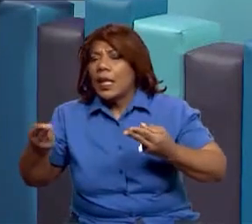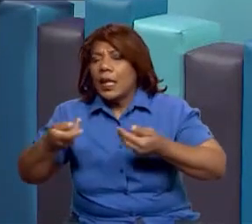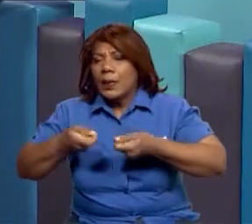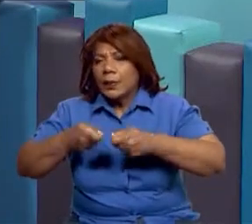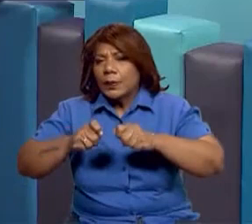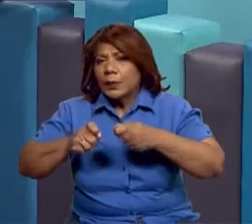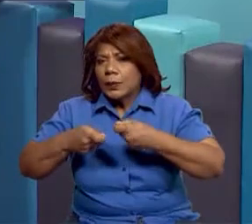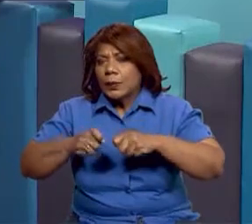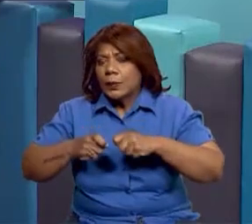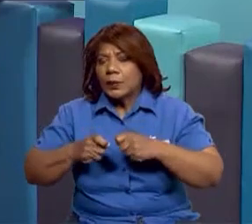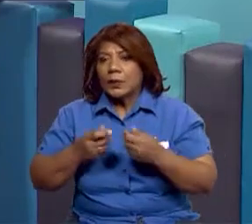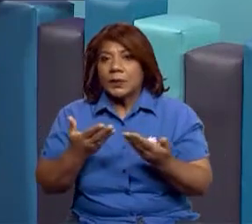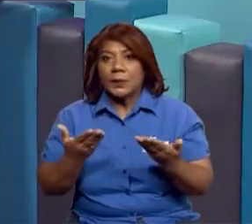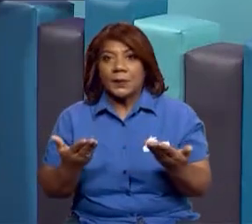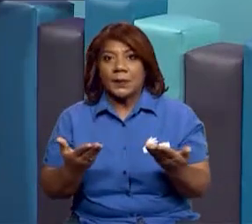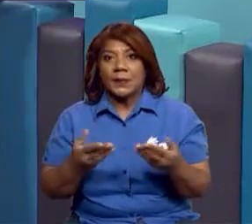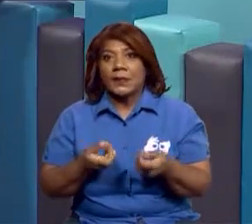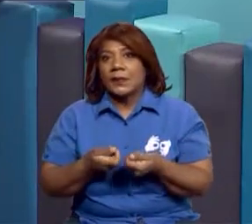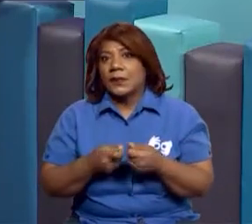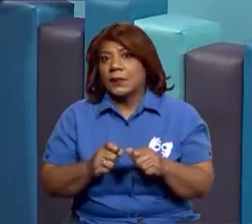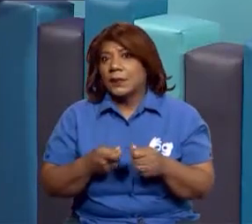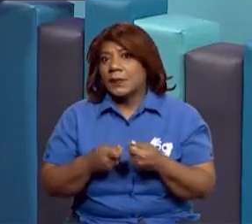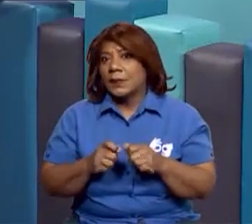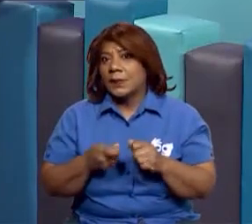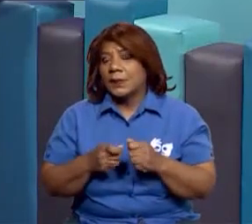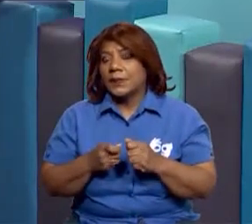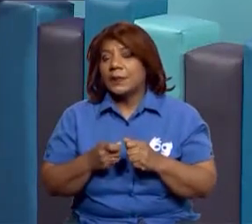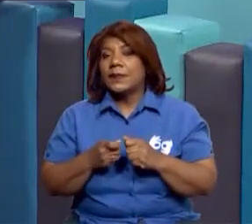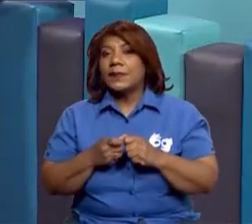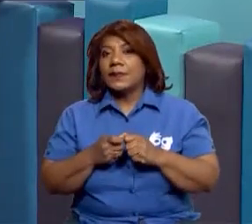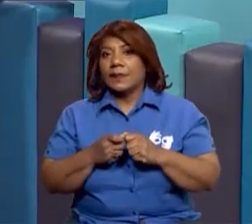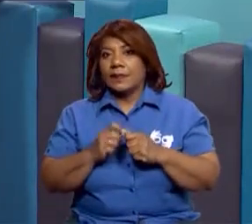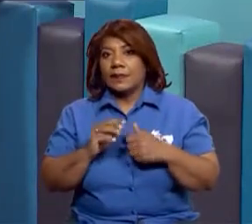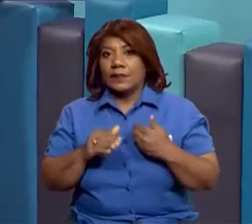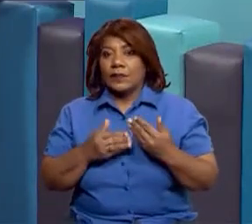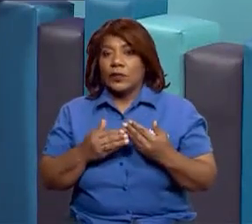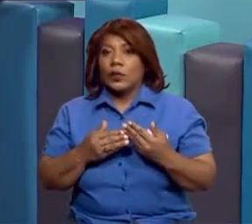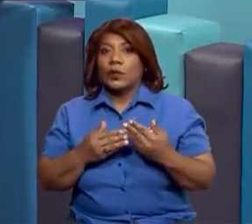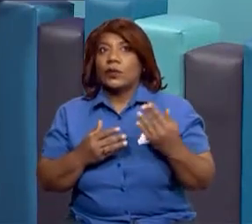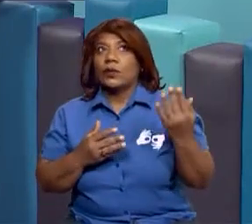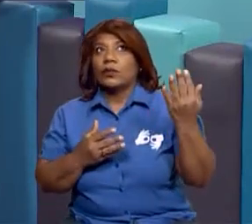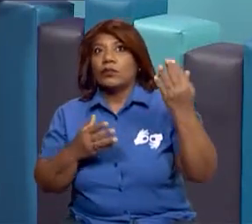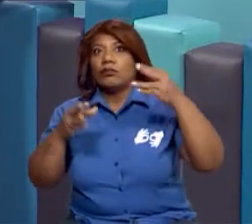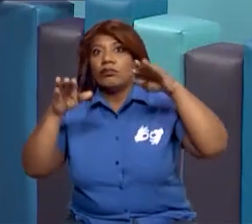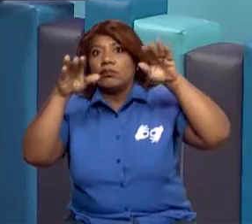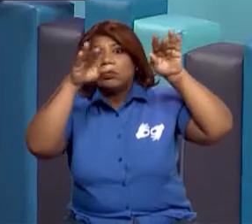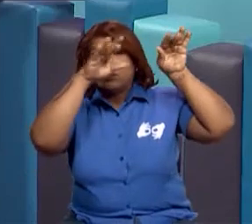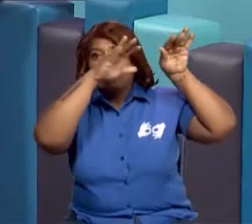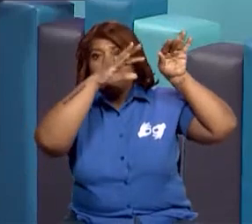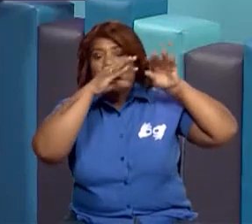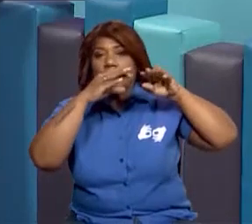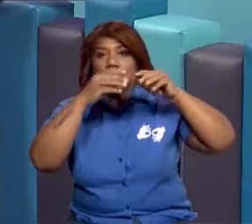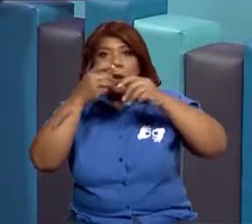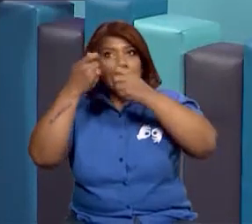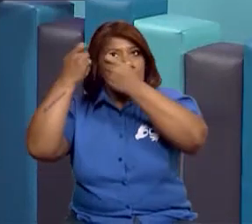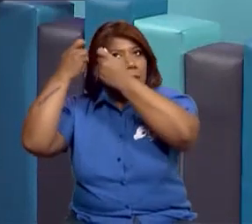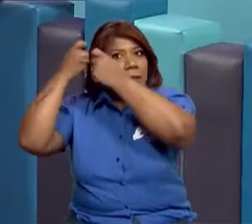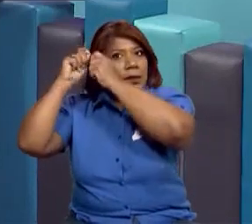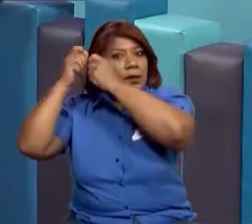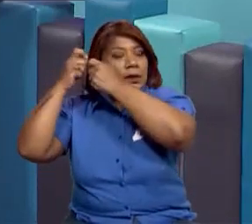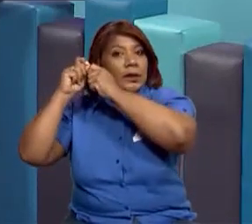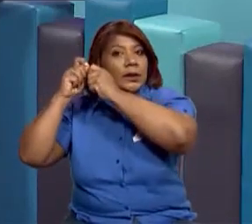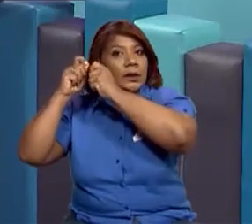recordándote que el artesano utiliza la materia prima y realiza diferentes objetos,